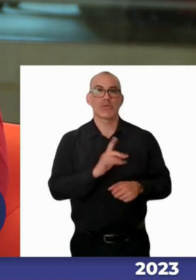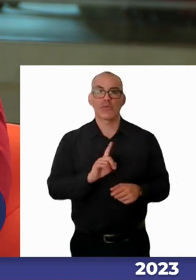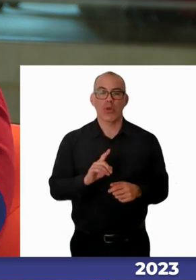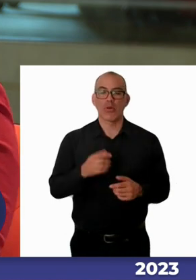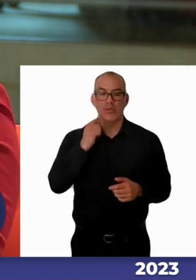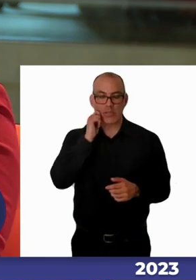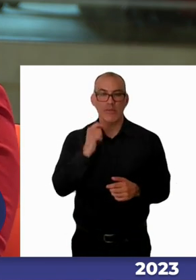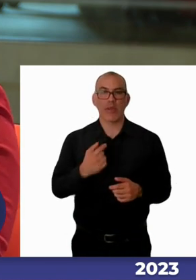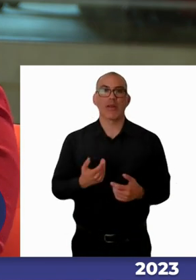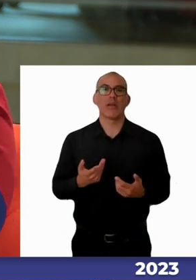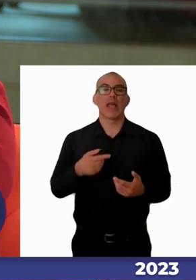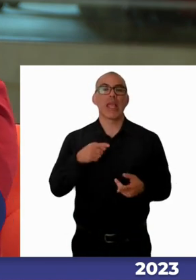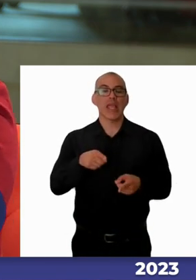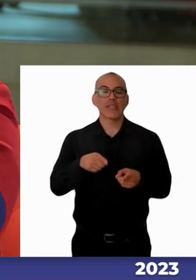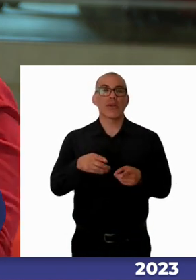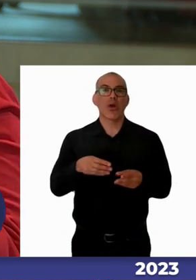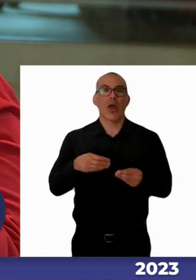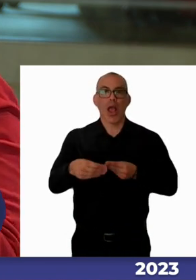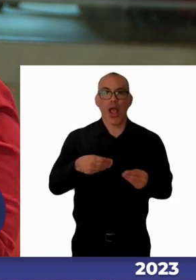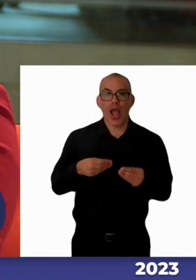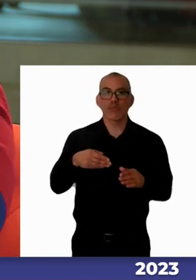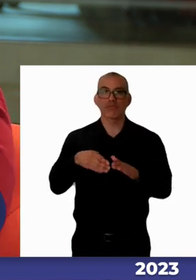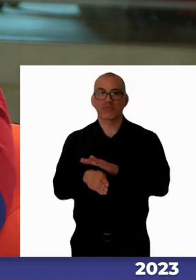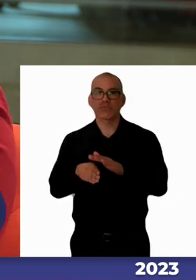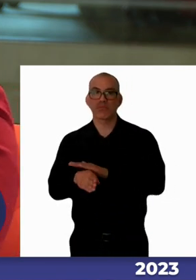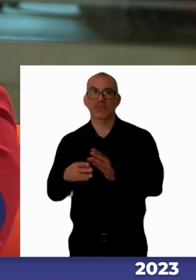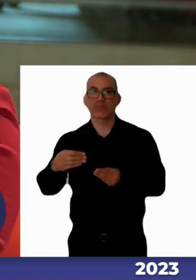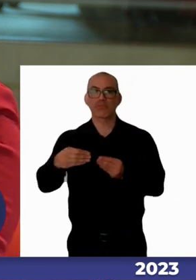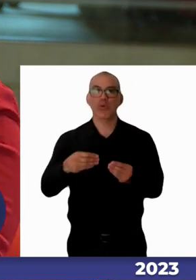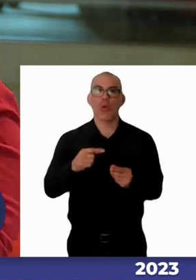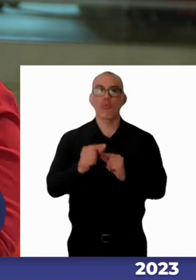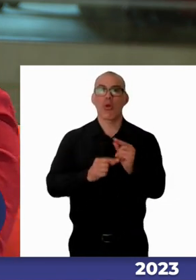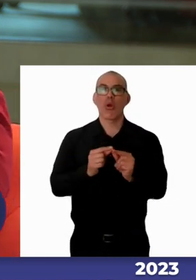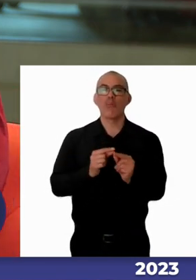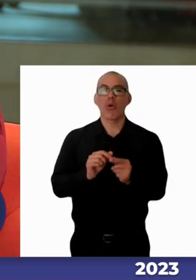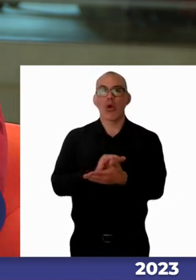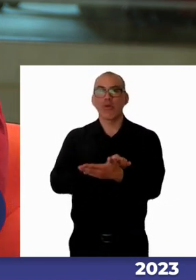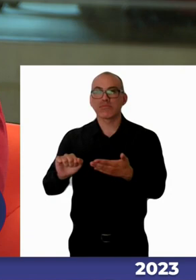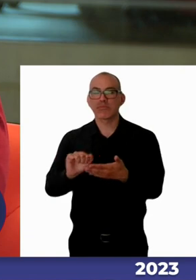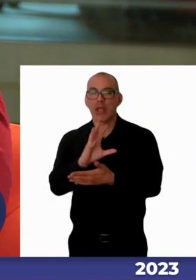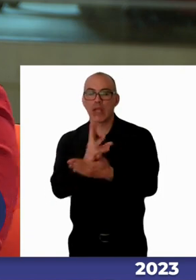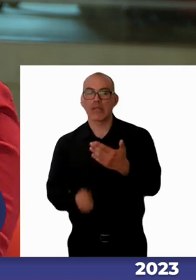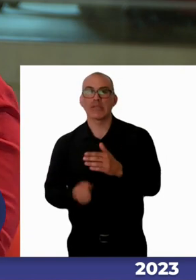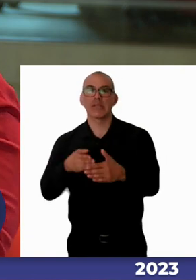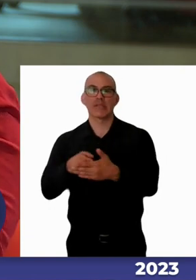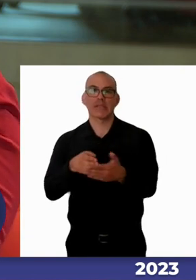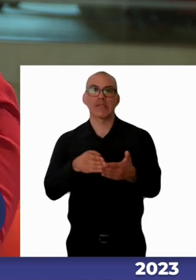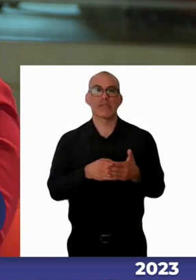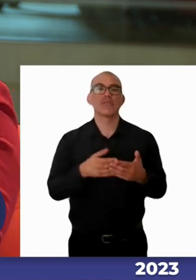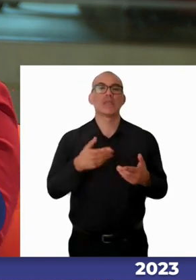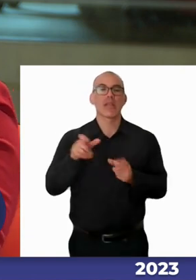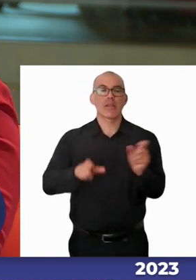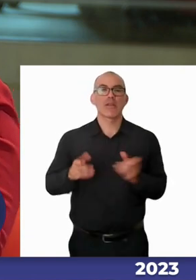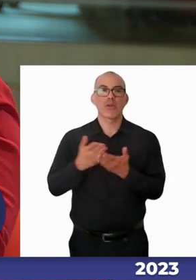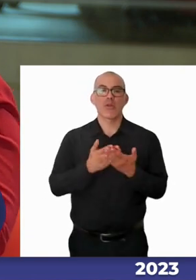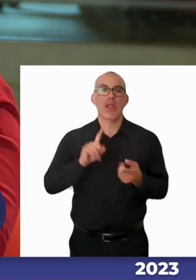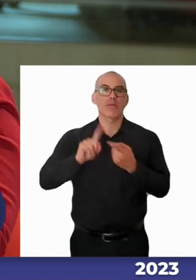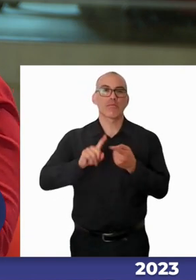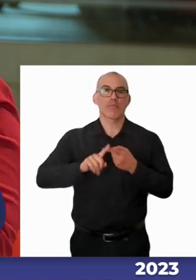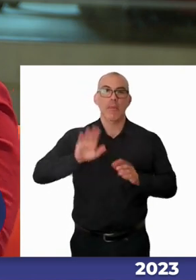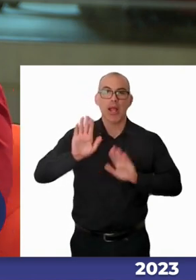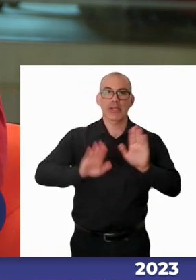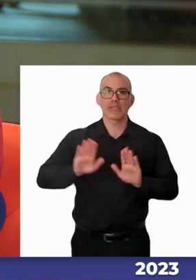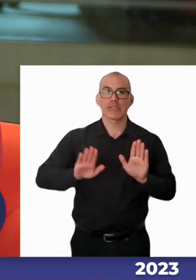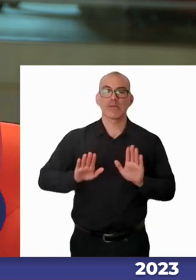han hecho que estas barreras se vayan eliminando y hoy en día tenemos estudiantes participando pero sobre todo para mí es